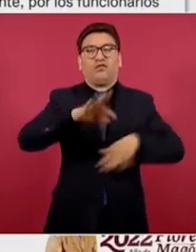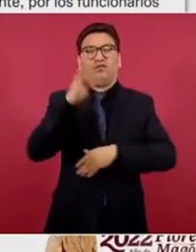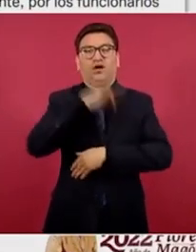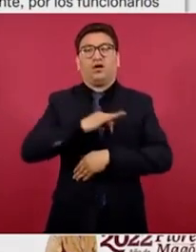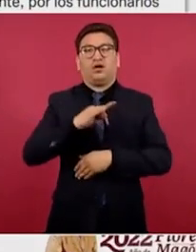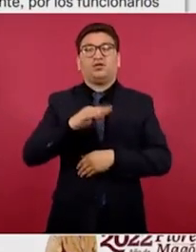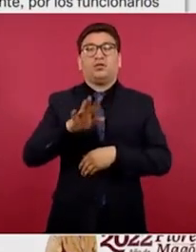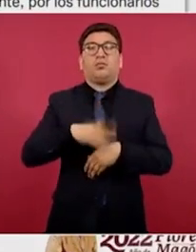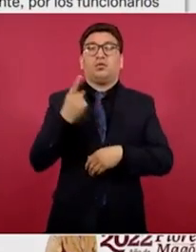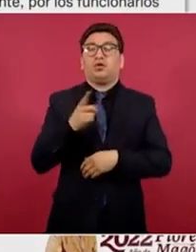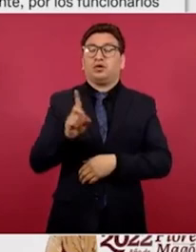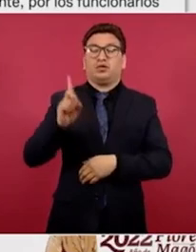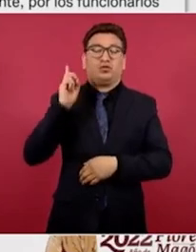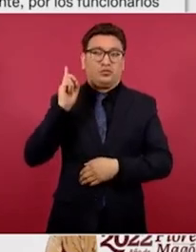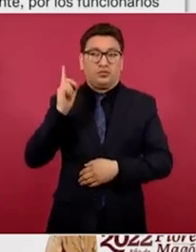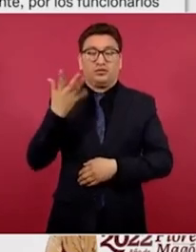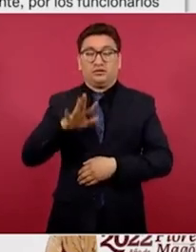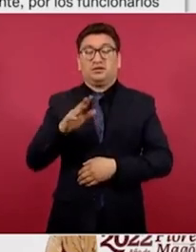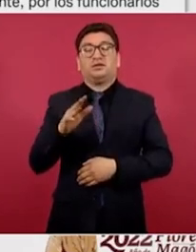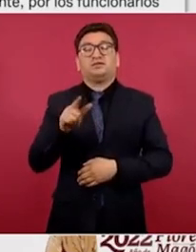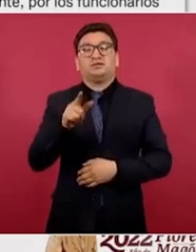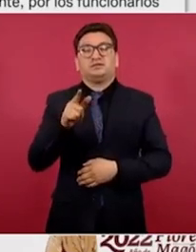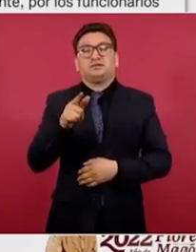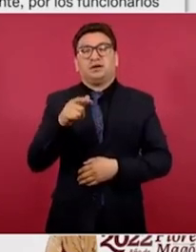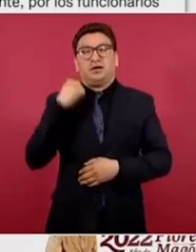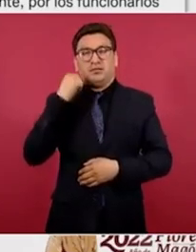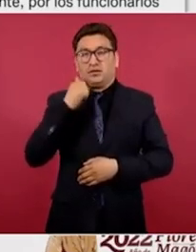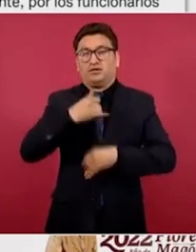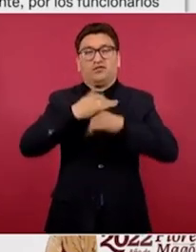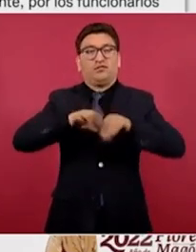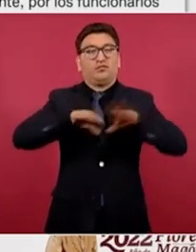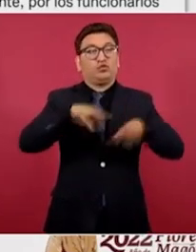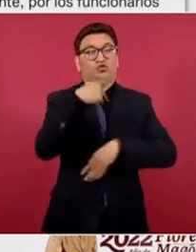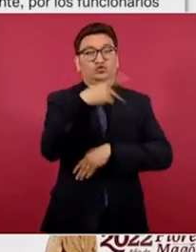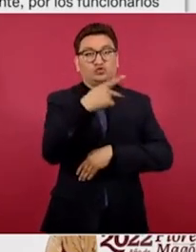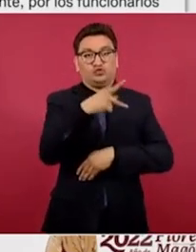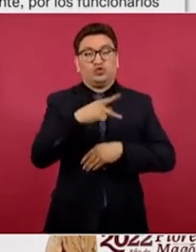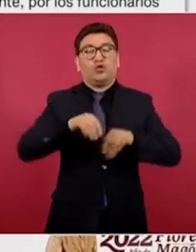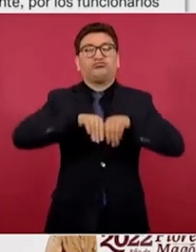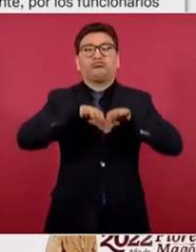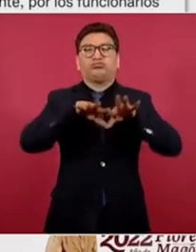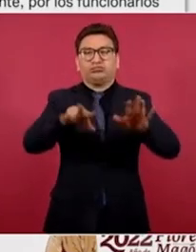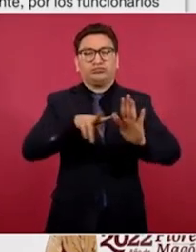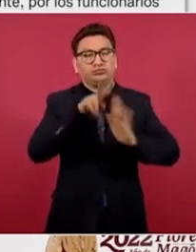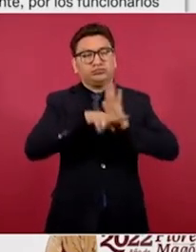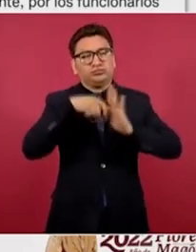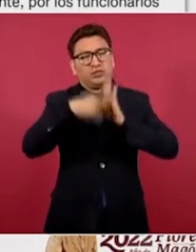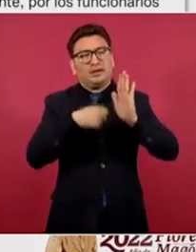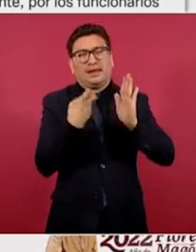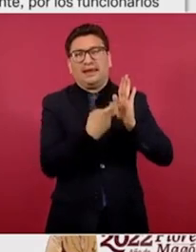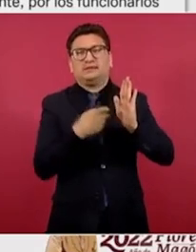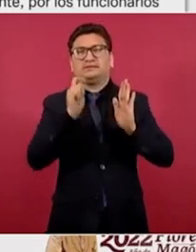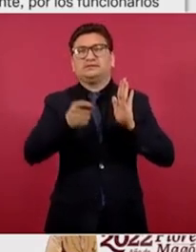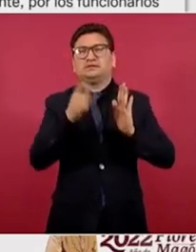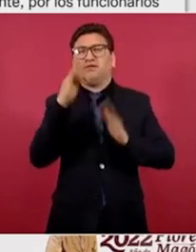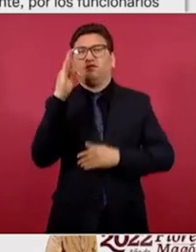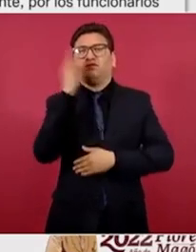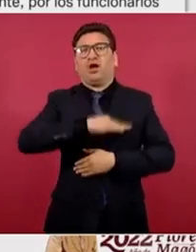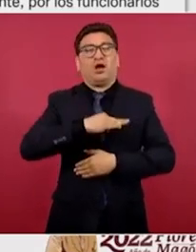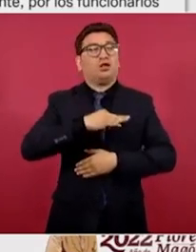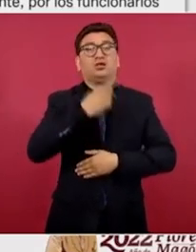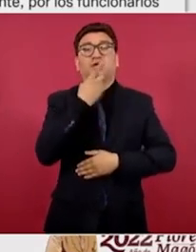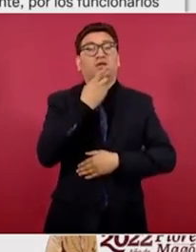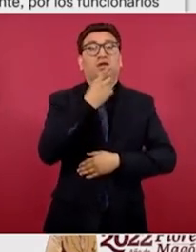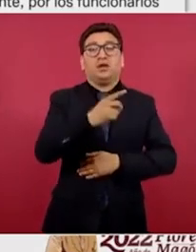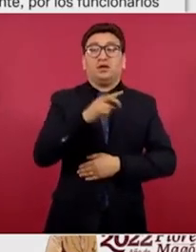del domingo 10 de abril. A través de su cuenta oficial, Fox difundió un video falso para denunciar